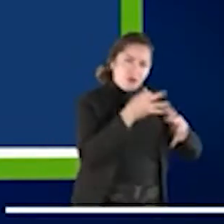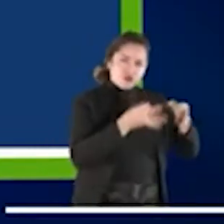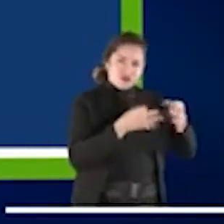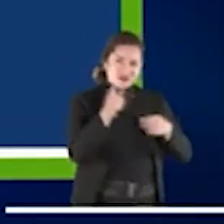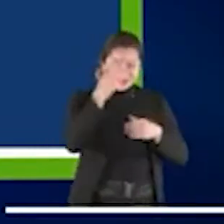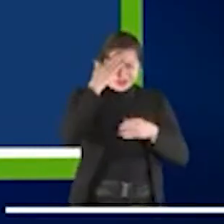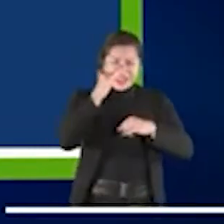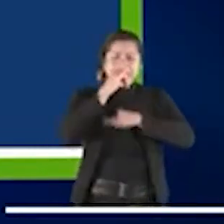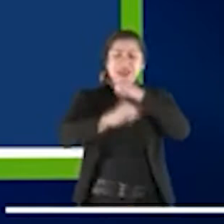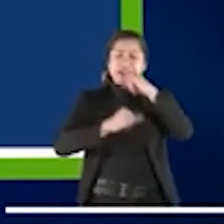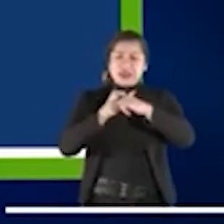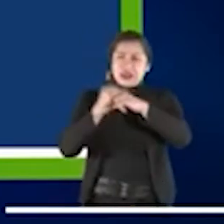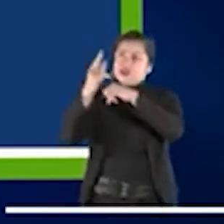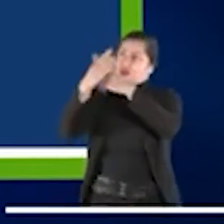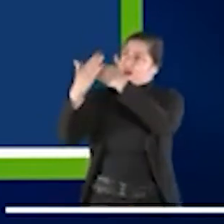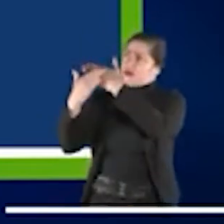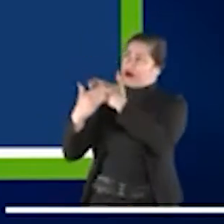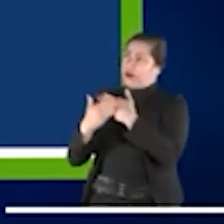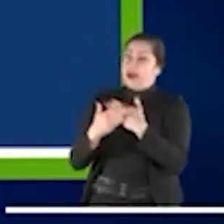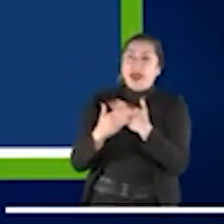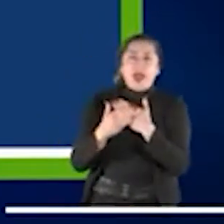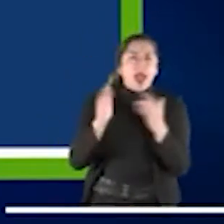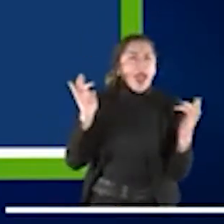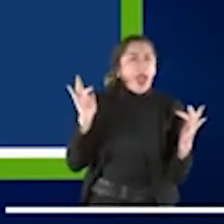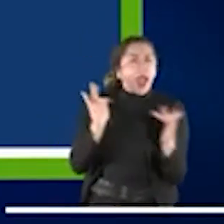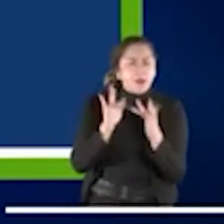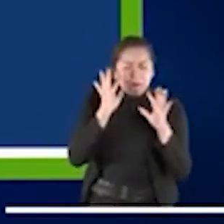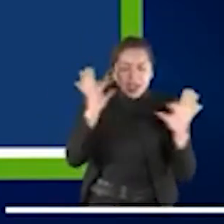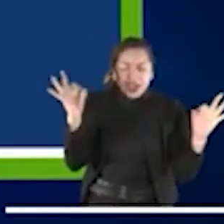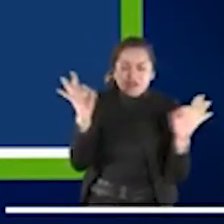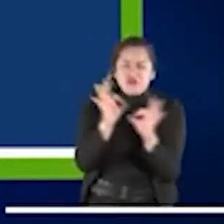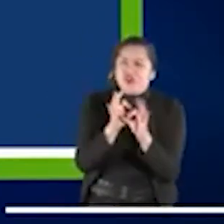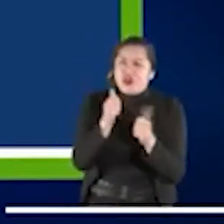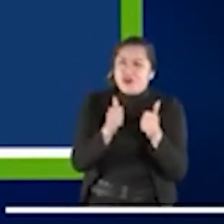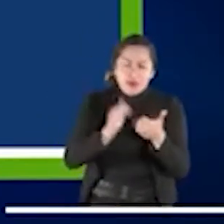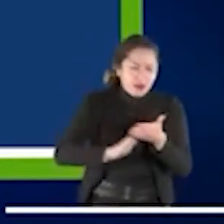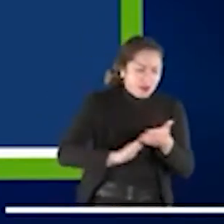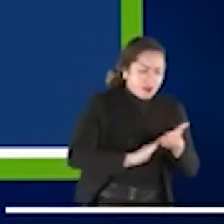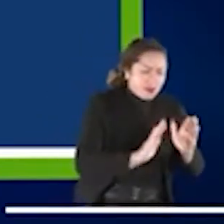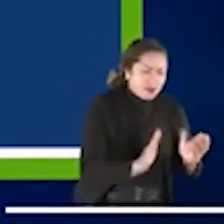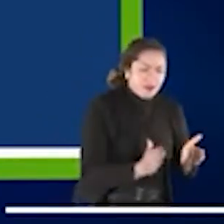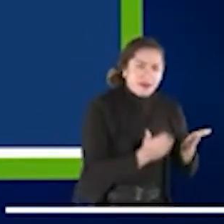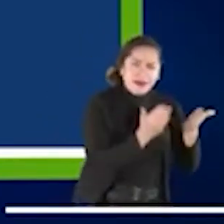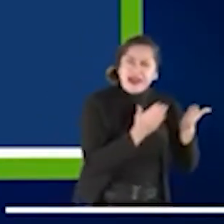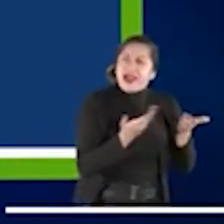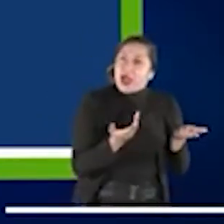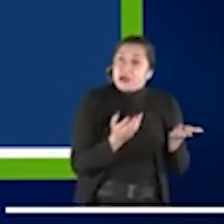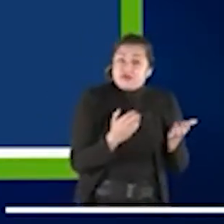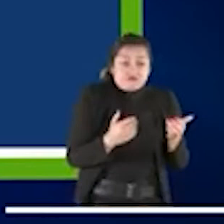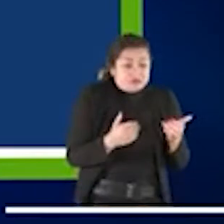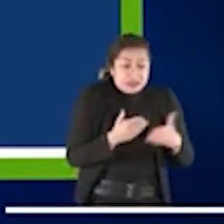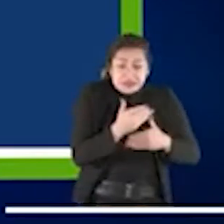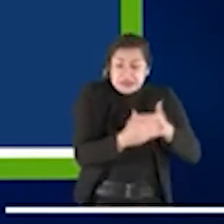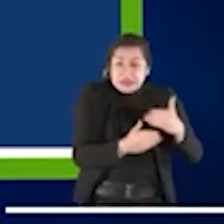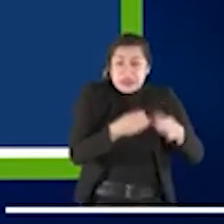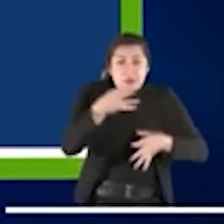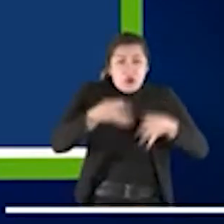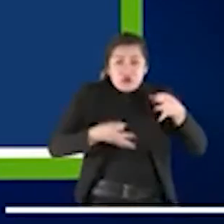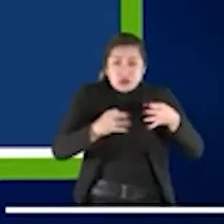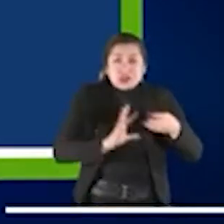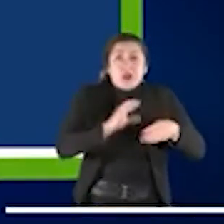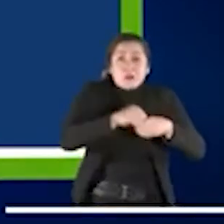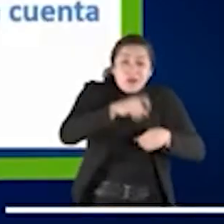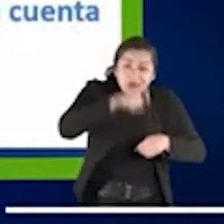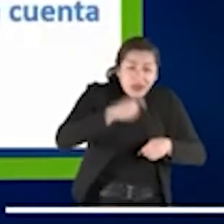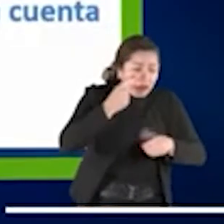internacionales, el enfoque restaurativo puede estar en cualquier parte del proceso o del sistema de justicia juvenil.